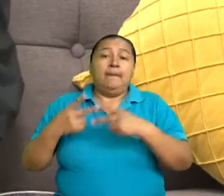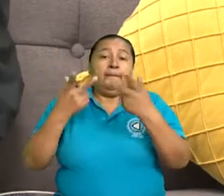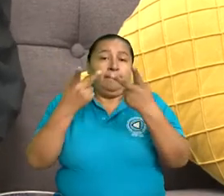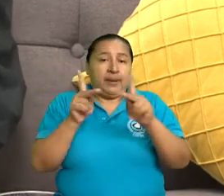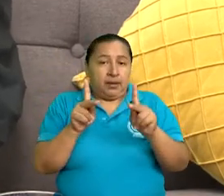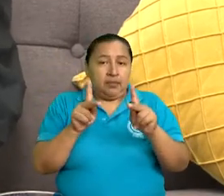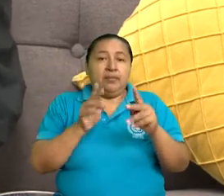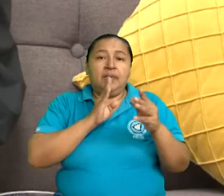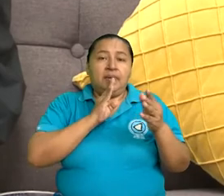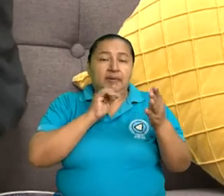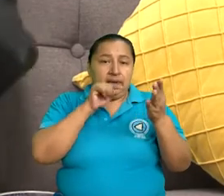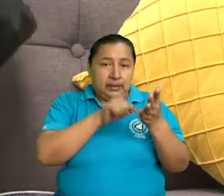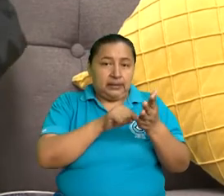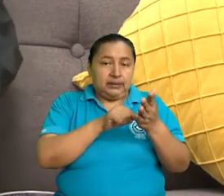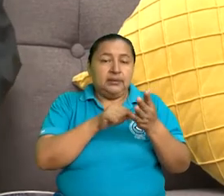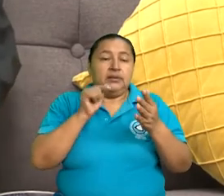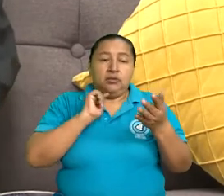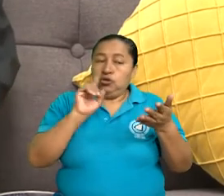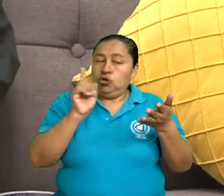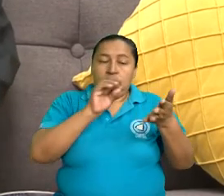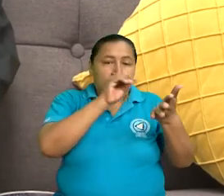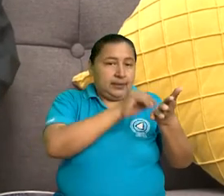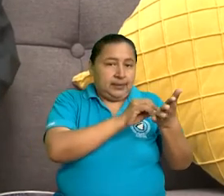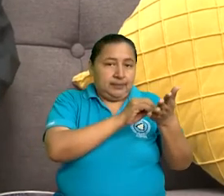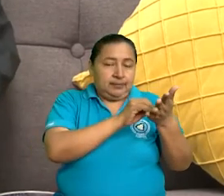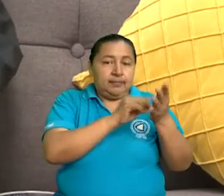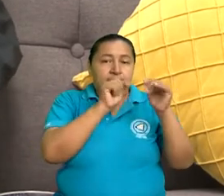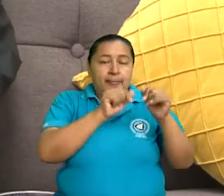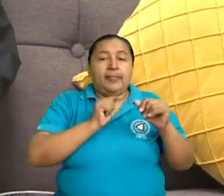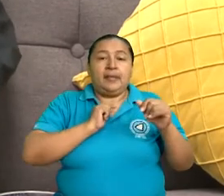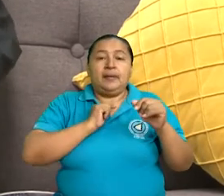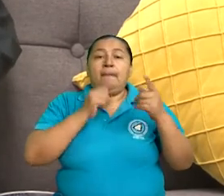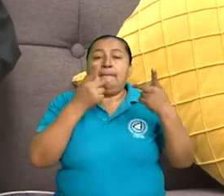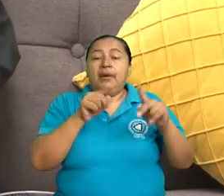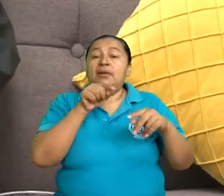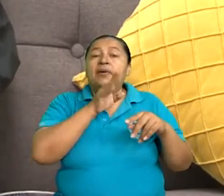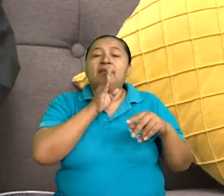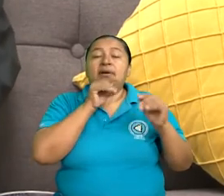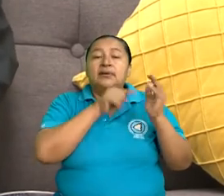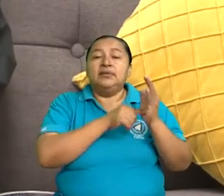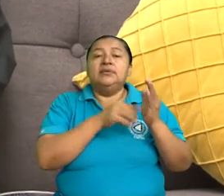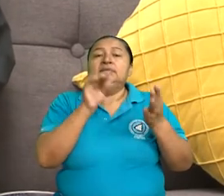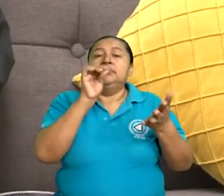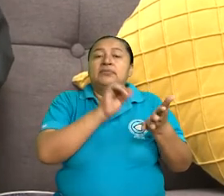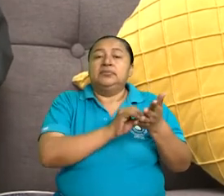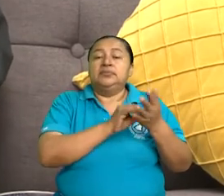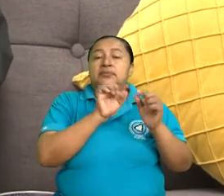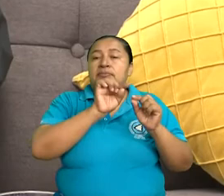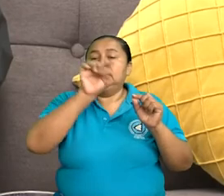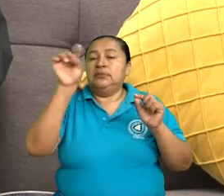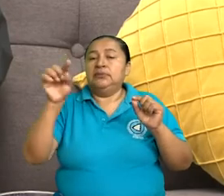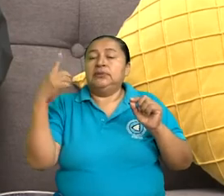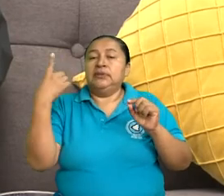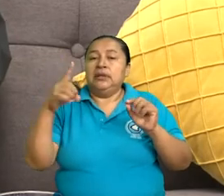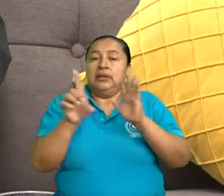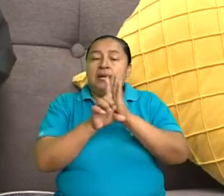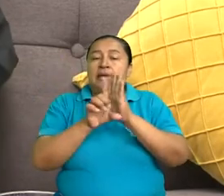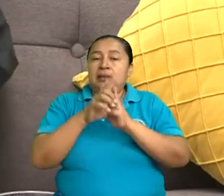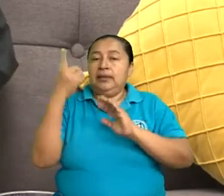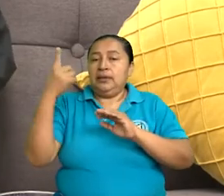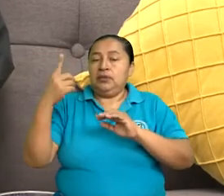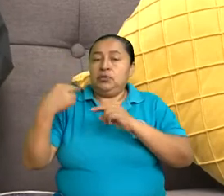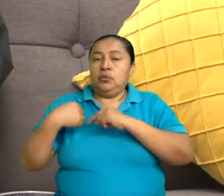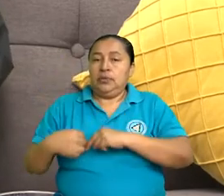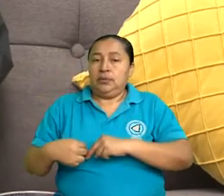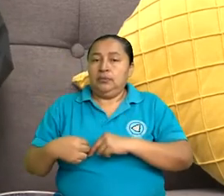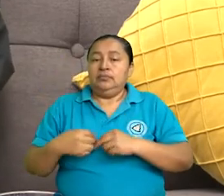vamos a hablar, ¿verdad? Aunque no está expresamente en esta ley, pero está en la ley del digesto de derechos humanos. Bueno,